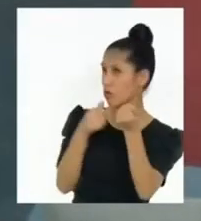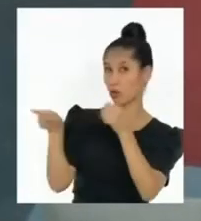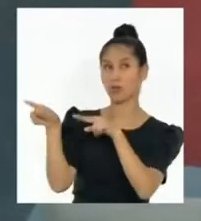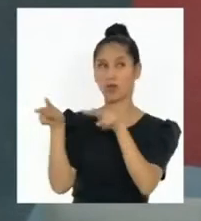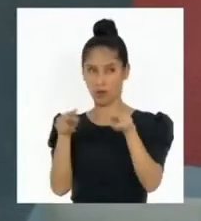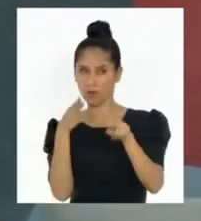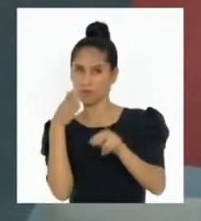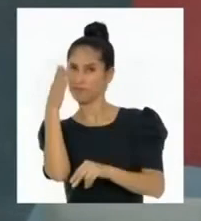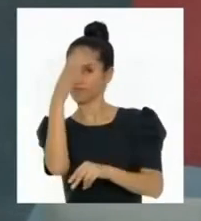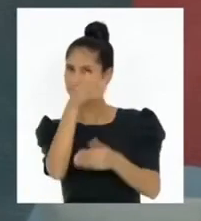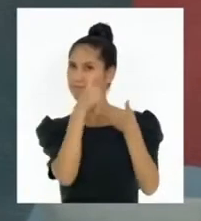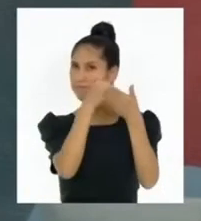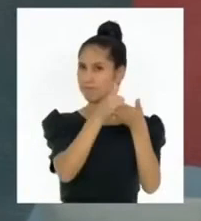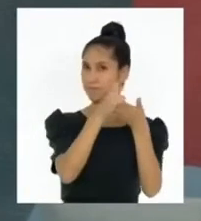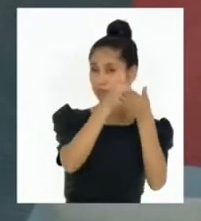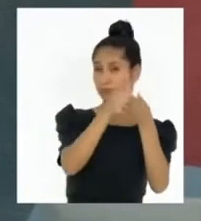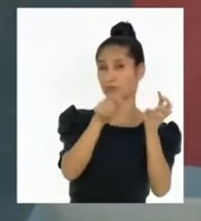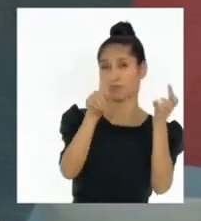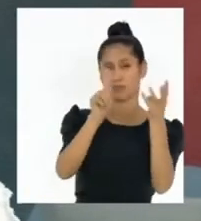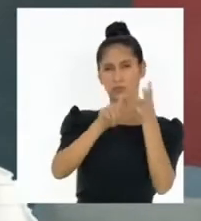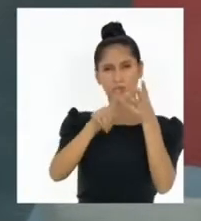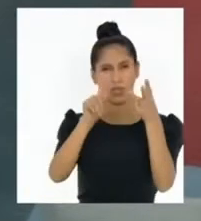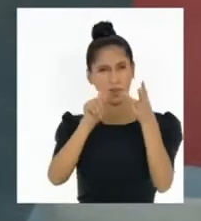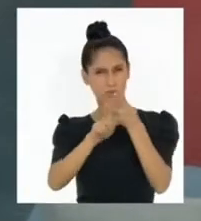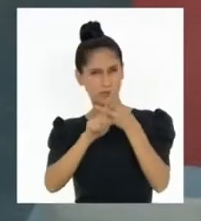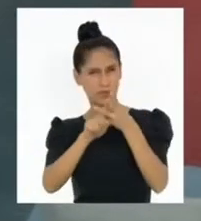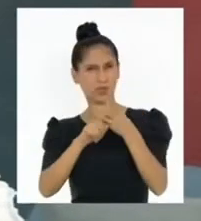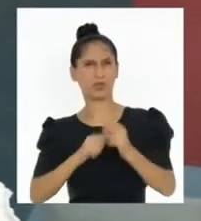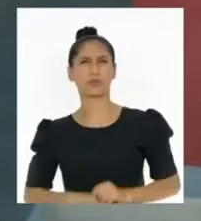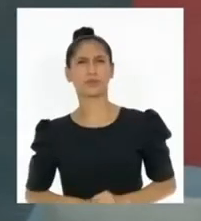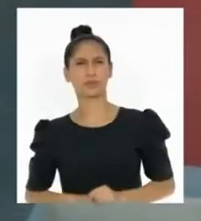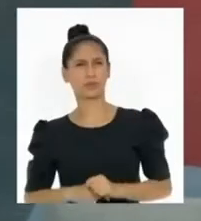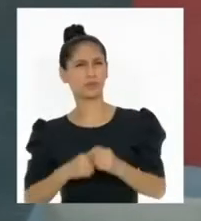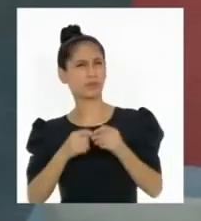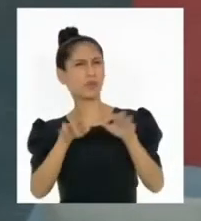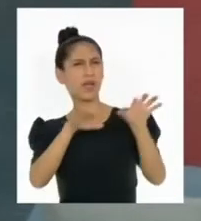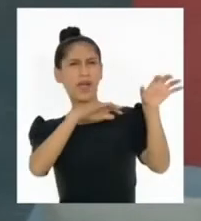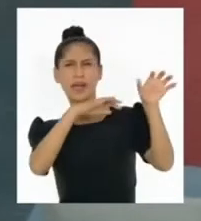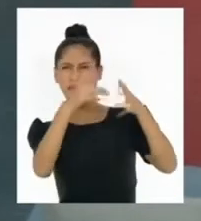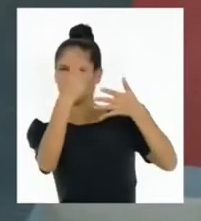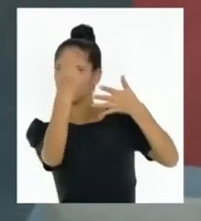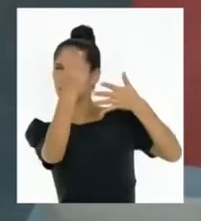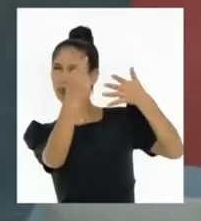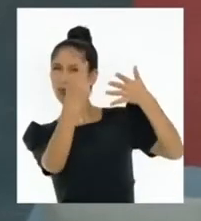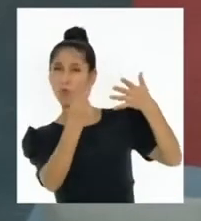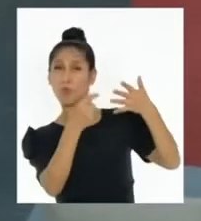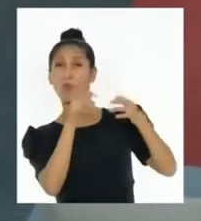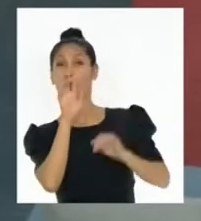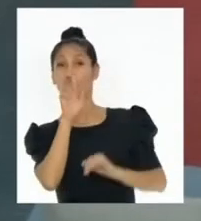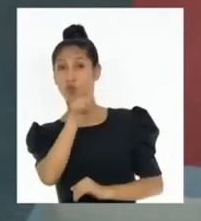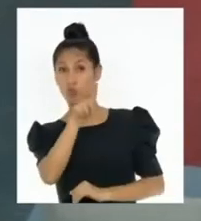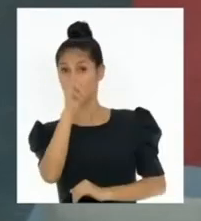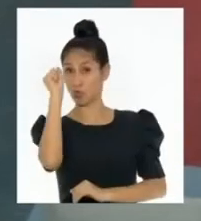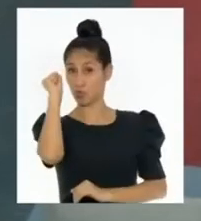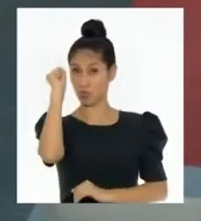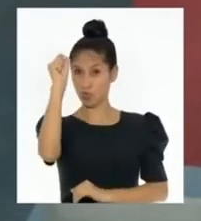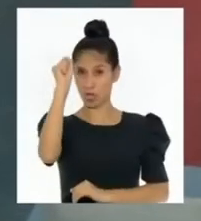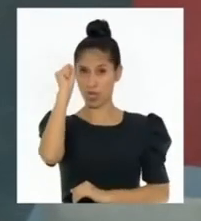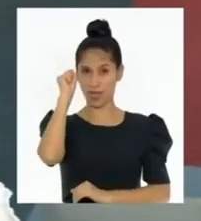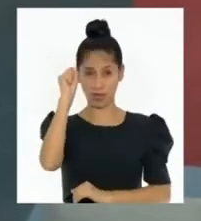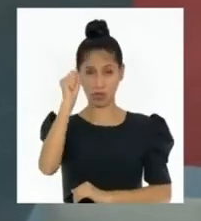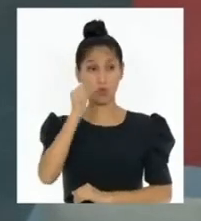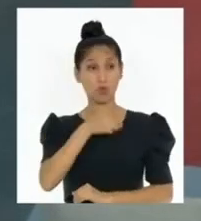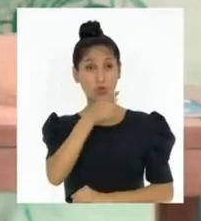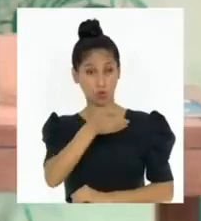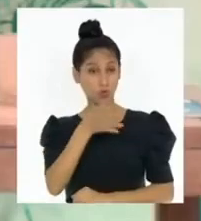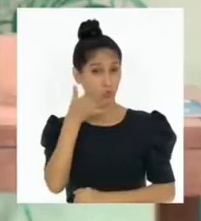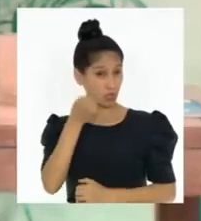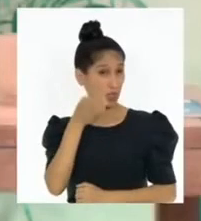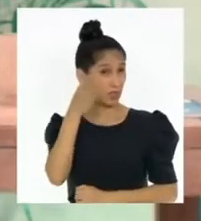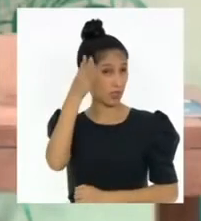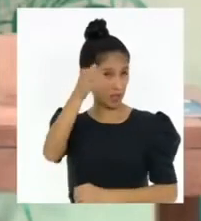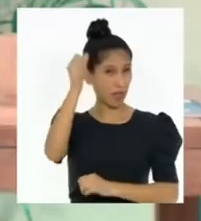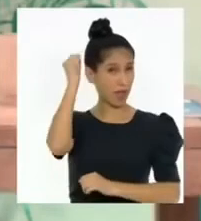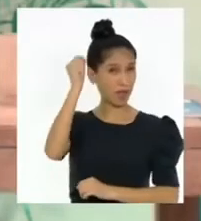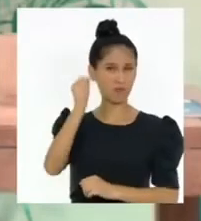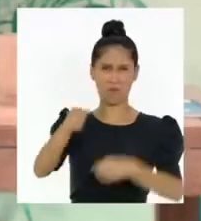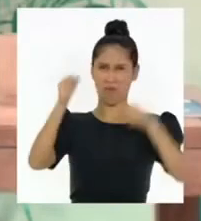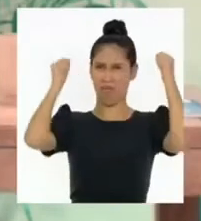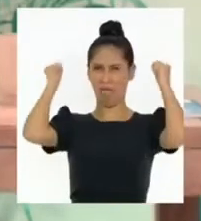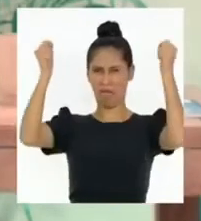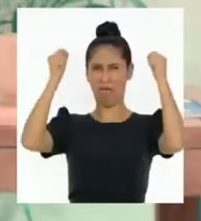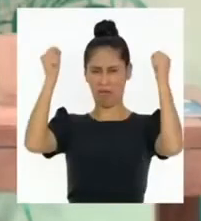Participando en actividades gremiales. Haciendo uso de nuestro derecho a la protesta pacífica. Cierto,